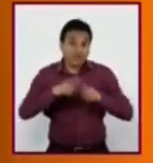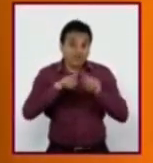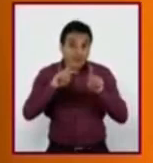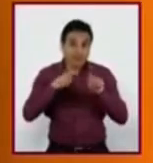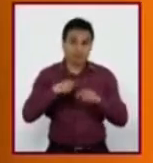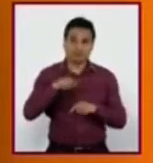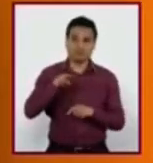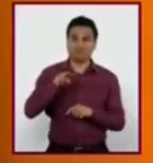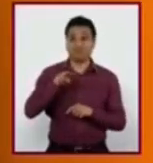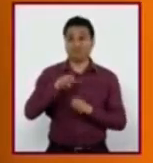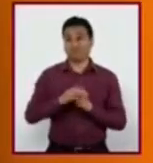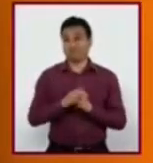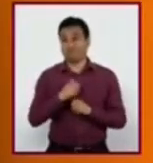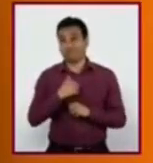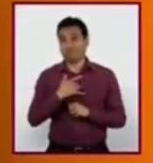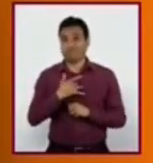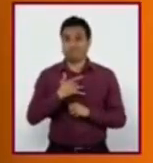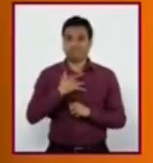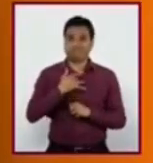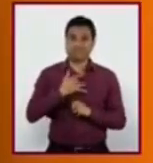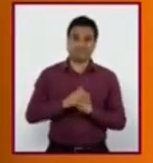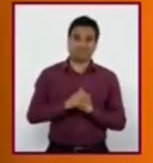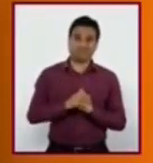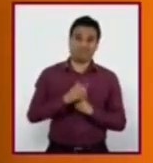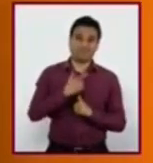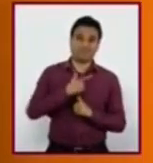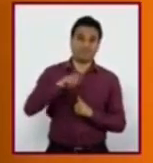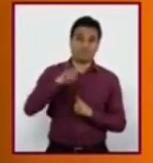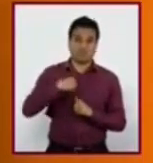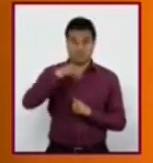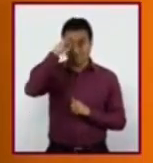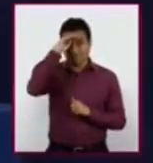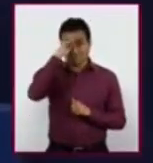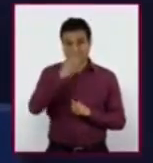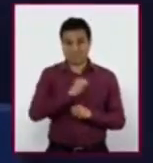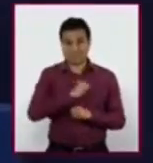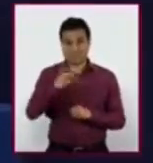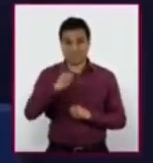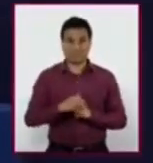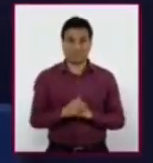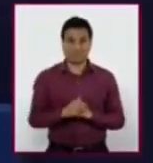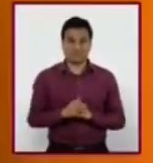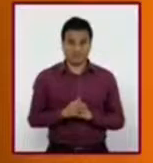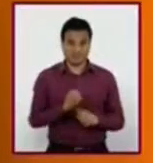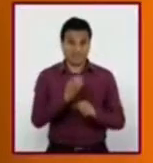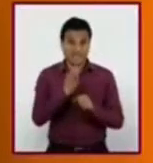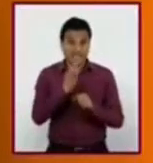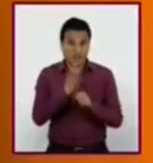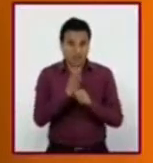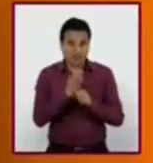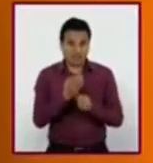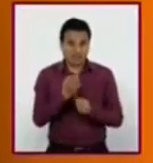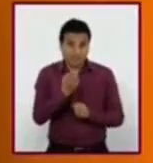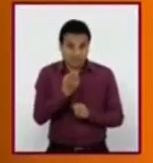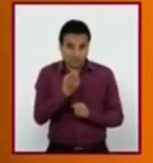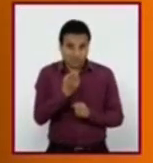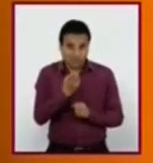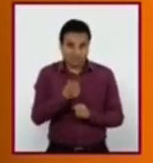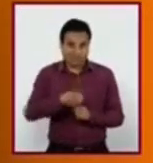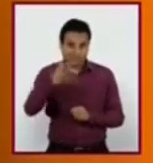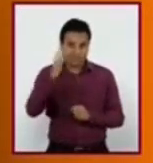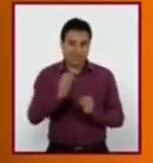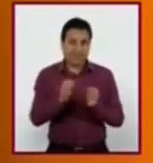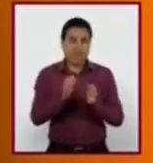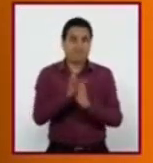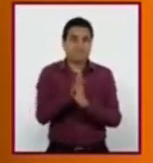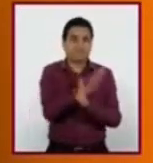Podemos pensar que son antipáticos o incluso malas personas. En este momento estaría cayendo en un prejuicio, puesto